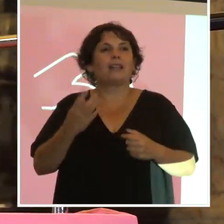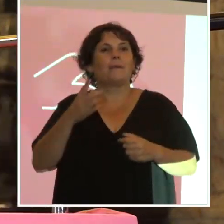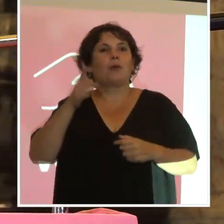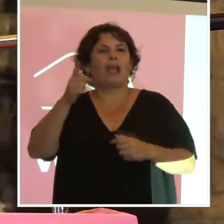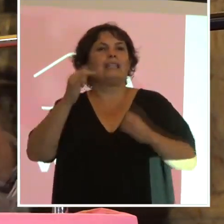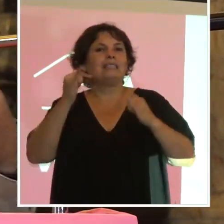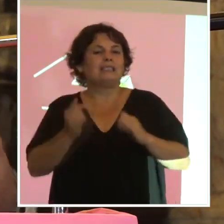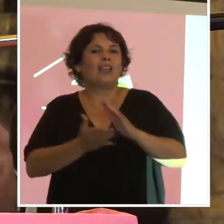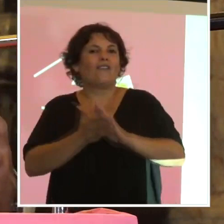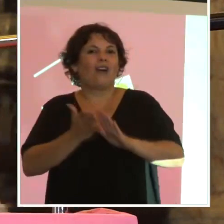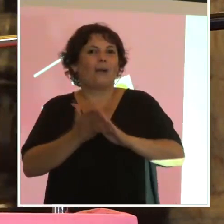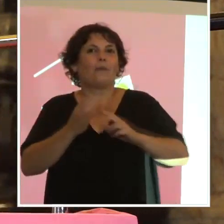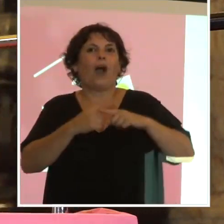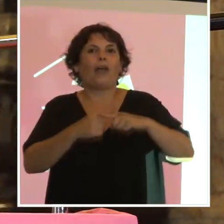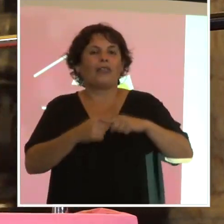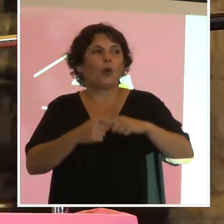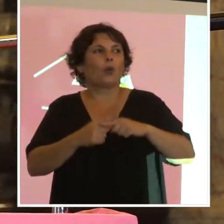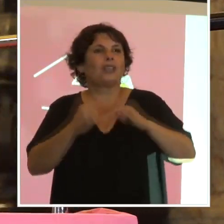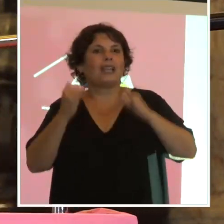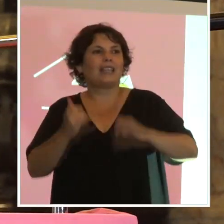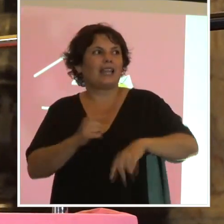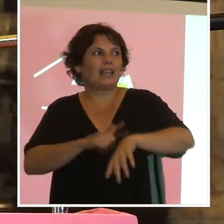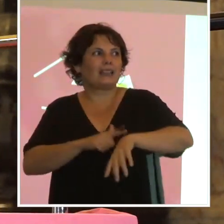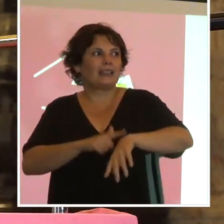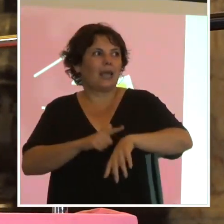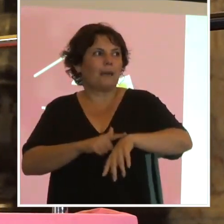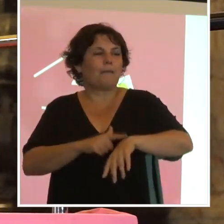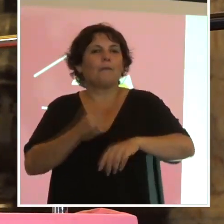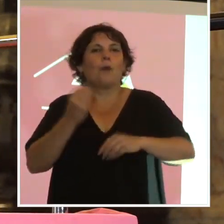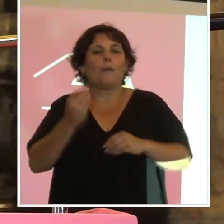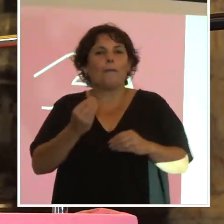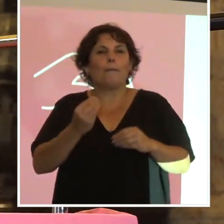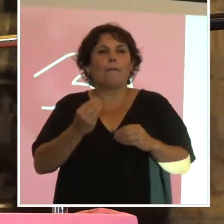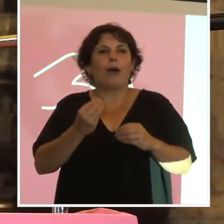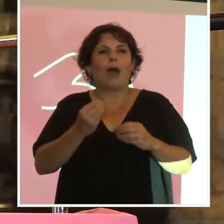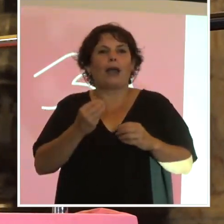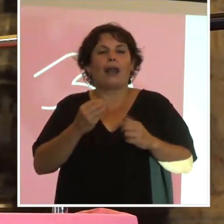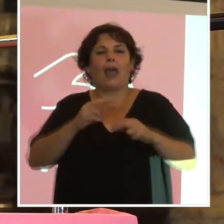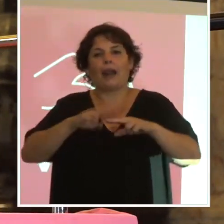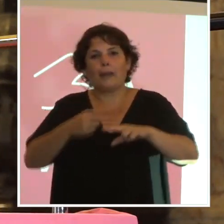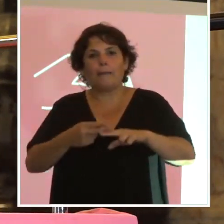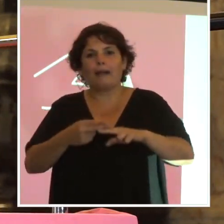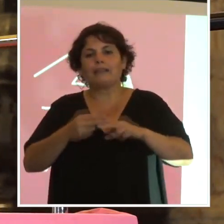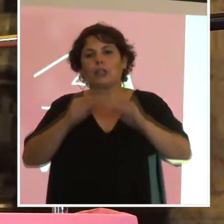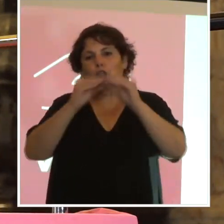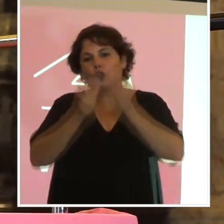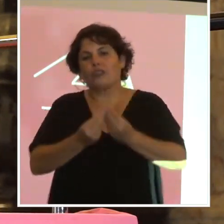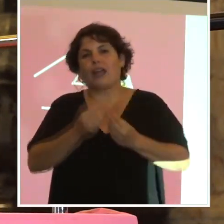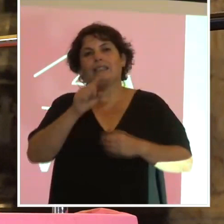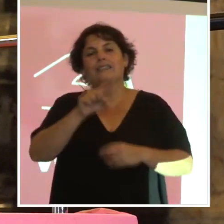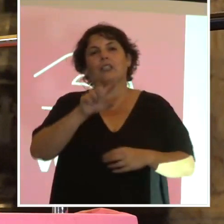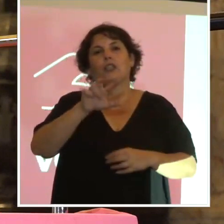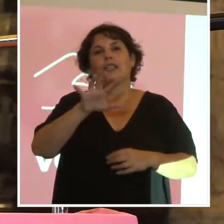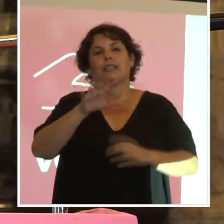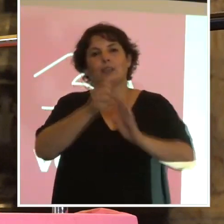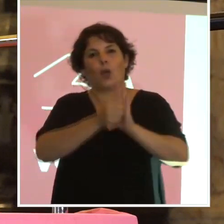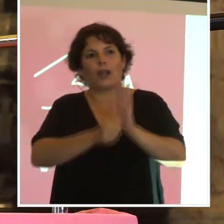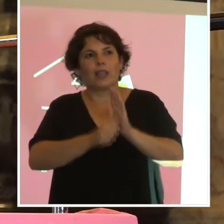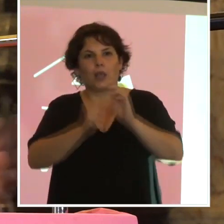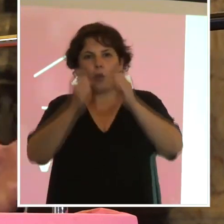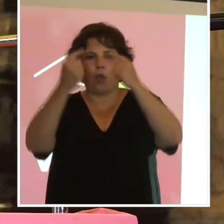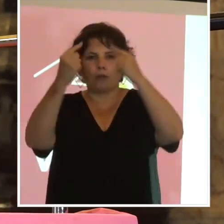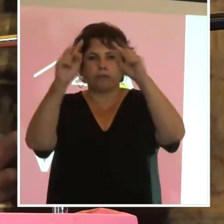discutir, vamos a tener tiempo para uno por uno repasar los 135 artículos. Artículos, materia por materia,